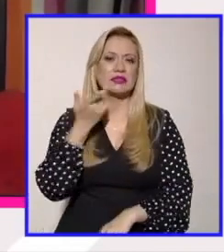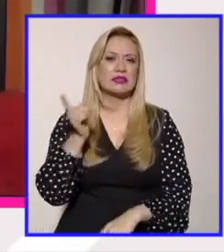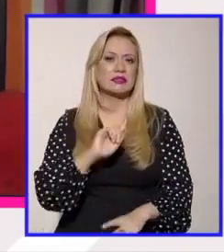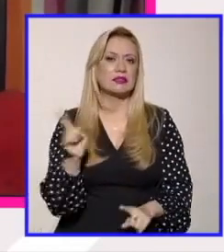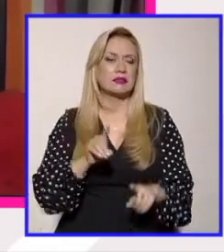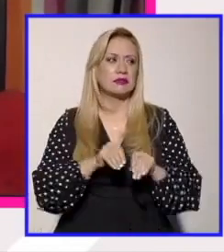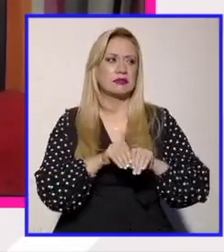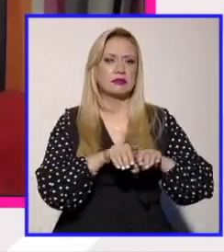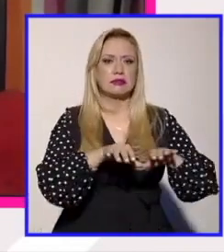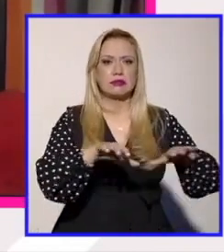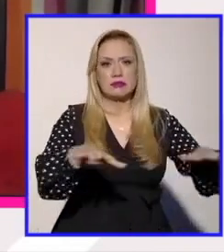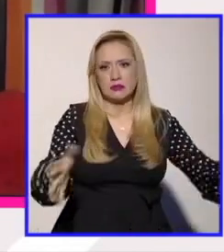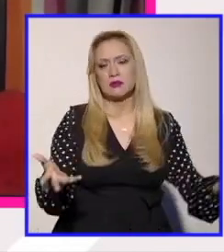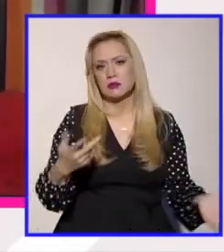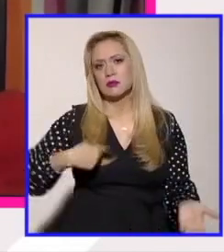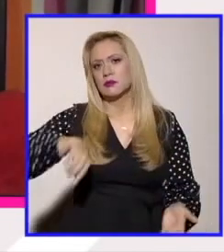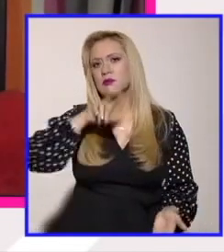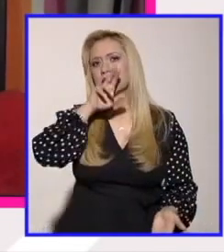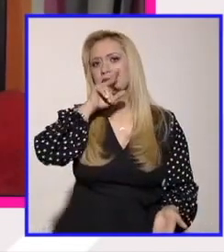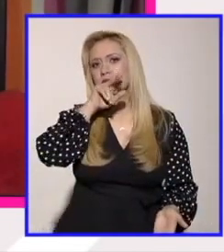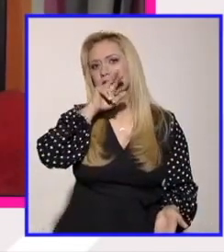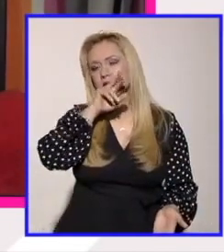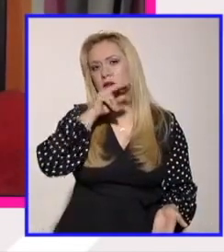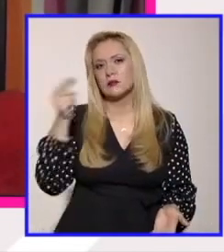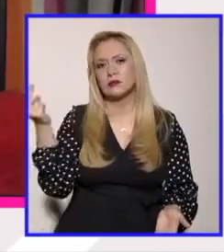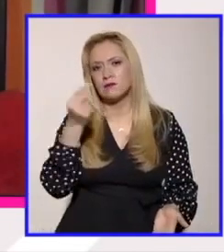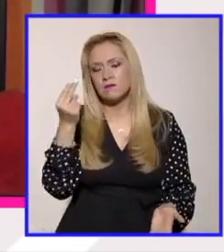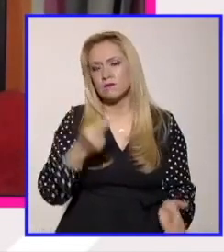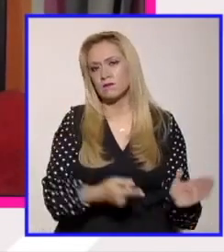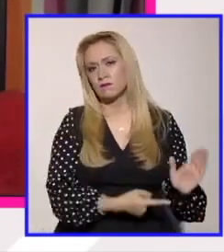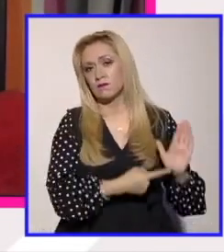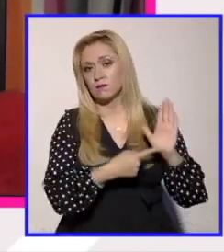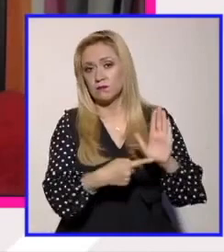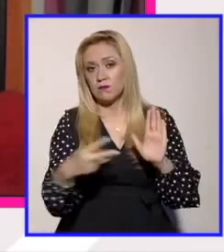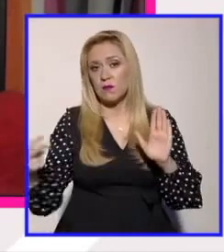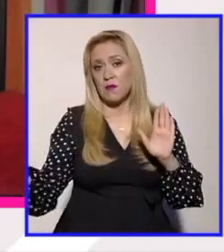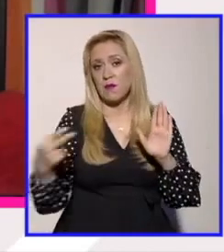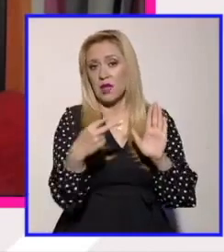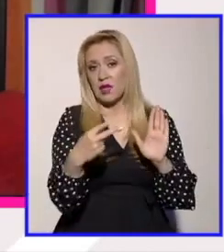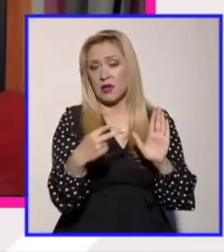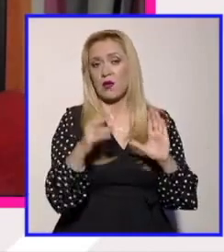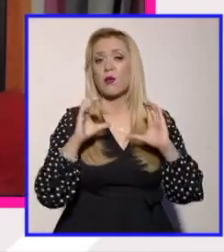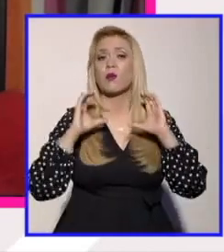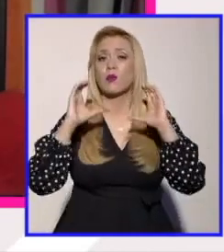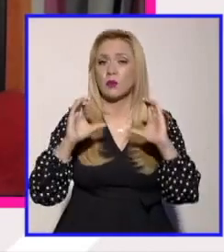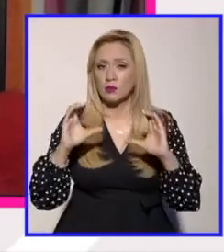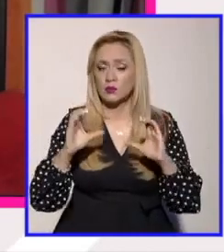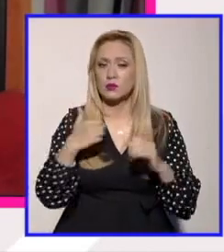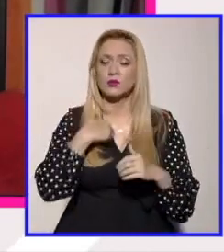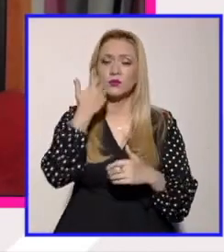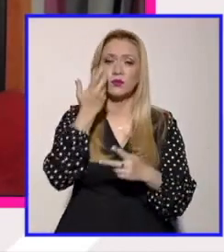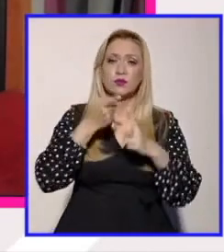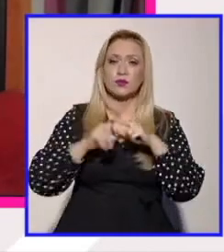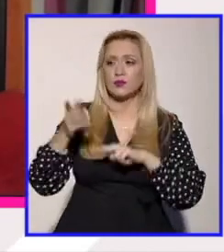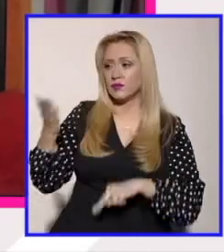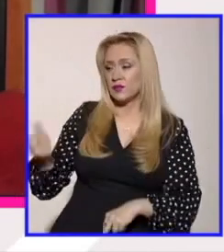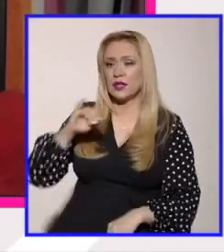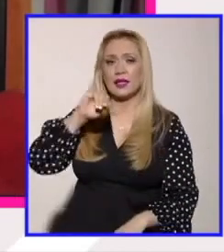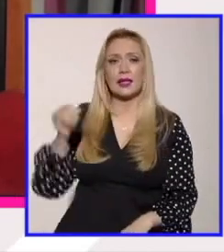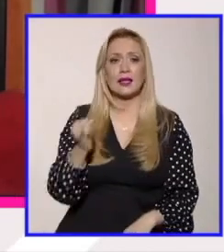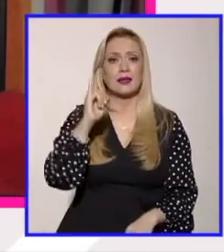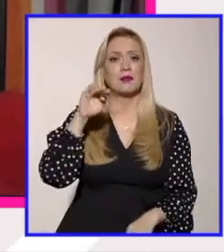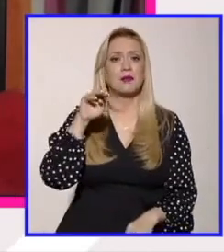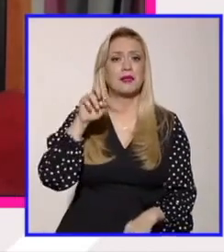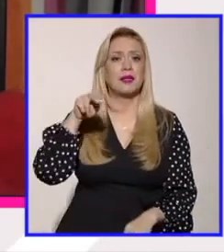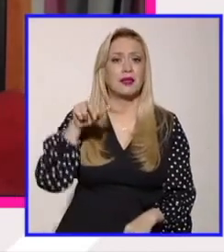feminismos se esté hablando desde esta narrativa. Y pues por eso quisiera yo iniciar con Jimena sobre el